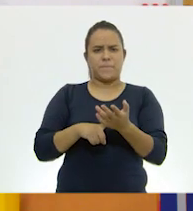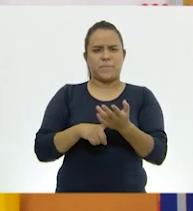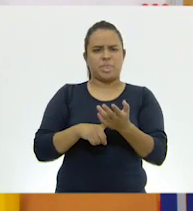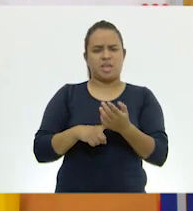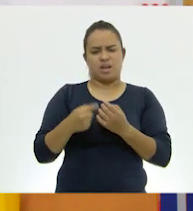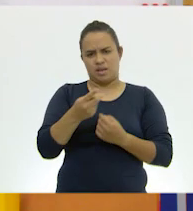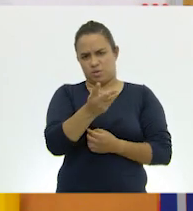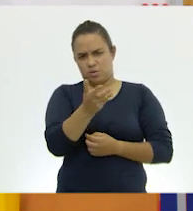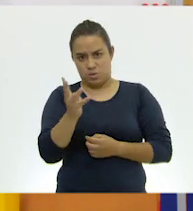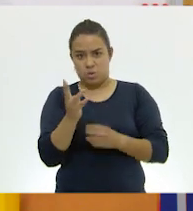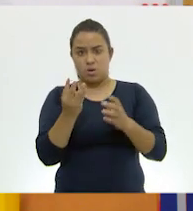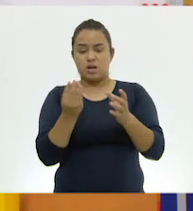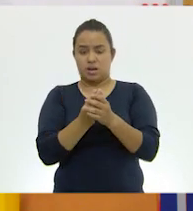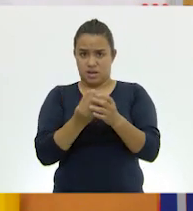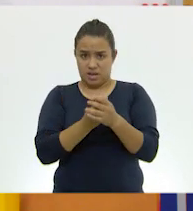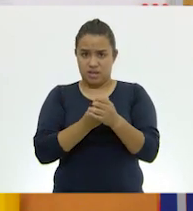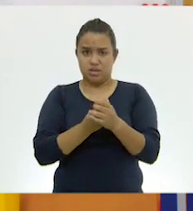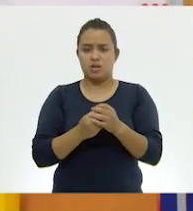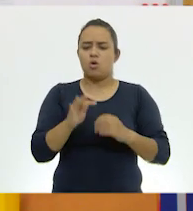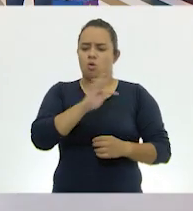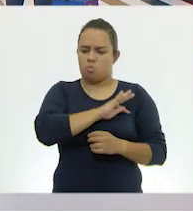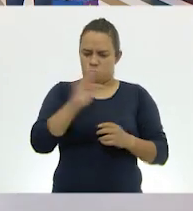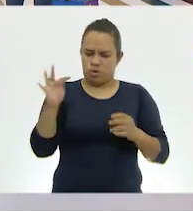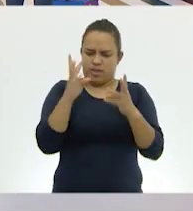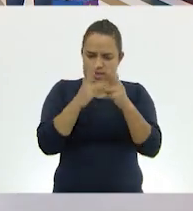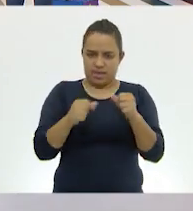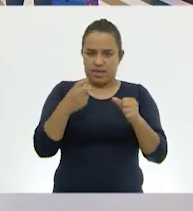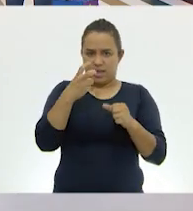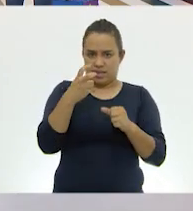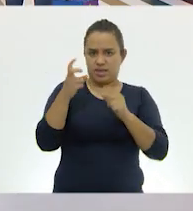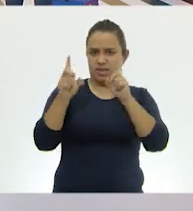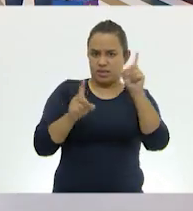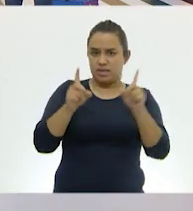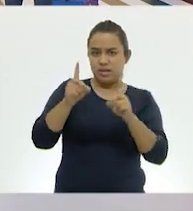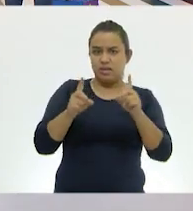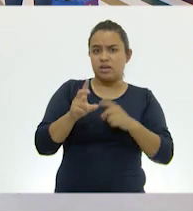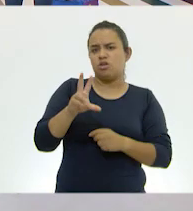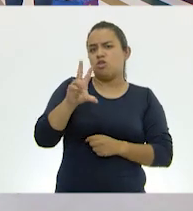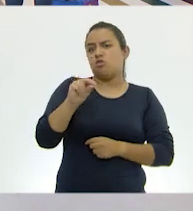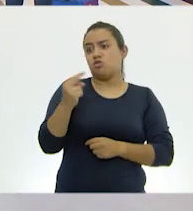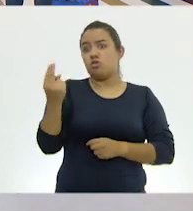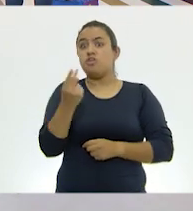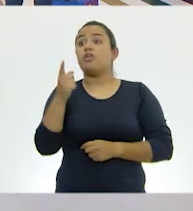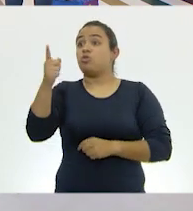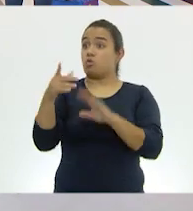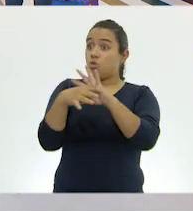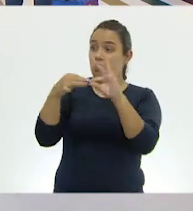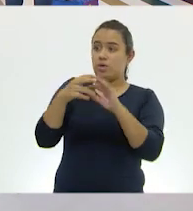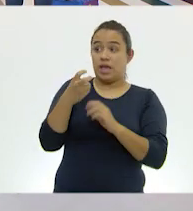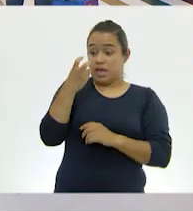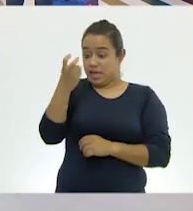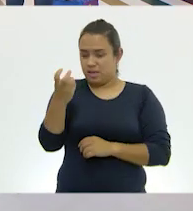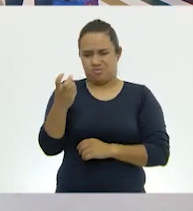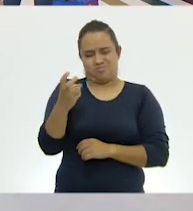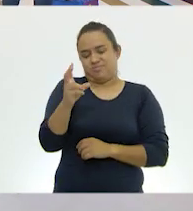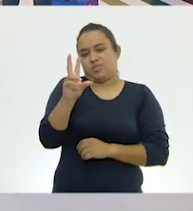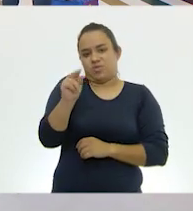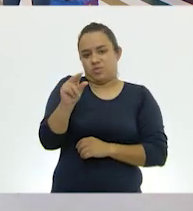clase podemos resolver esa duda, porque no es necesariamente así como sucede. ¿De verdad?